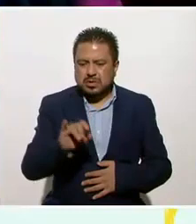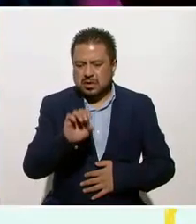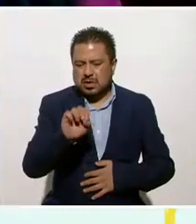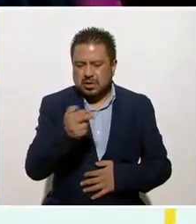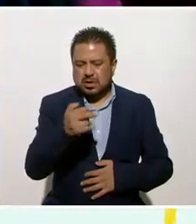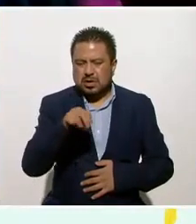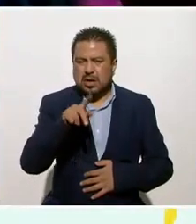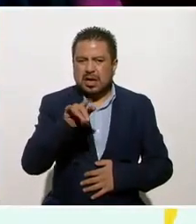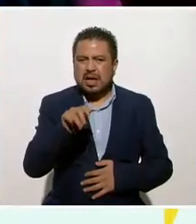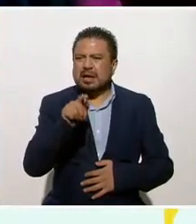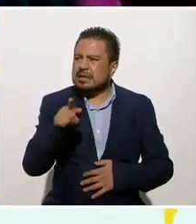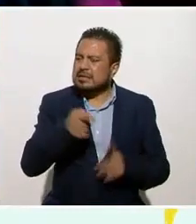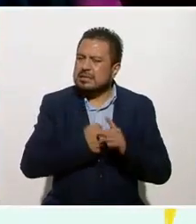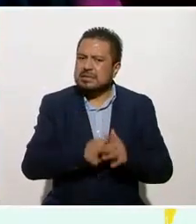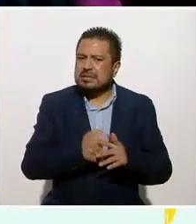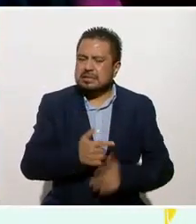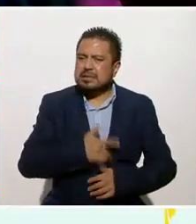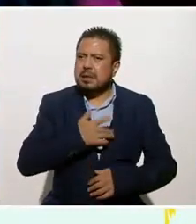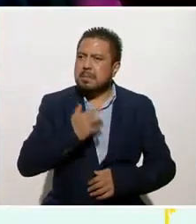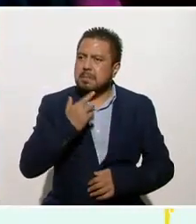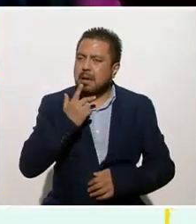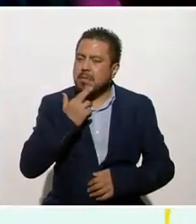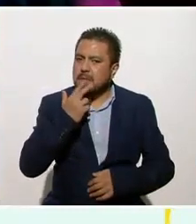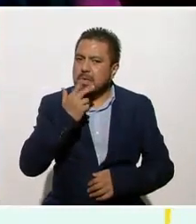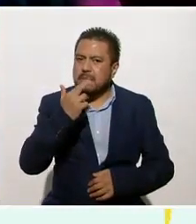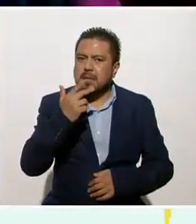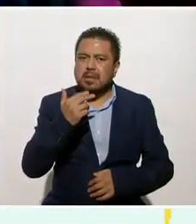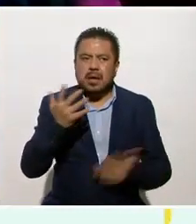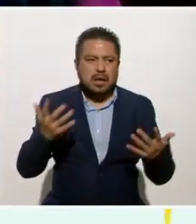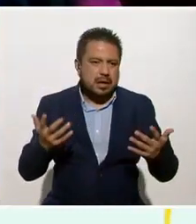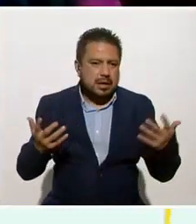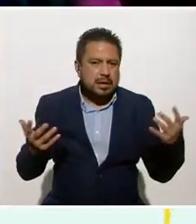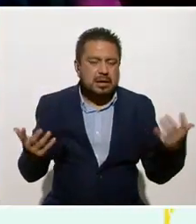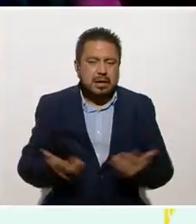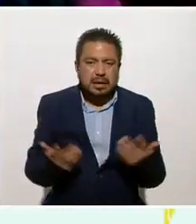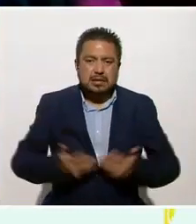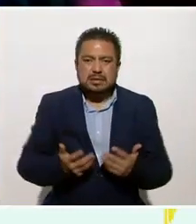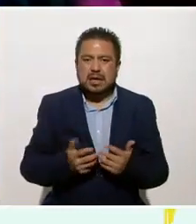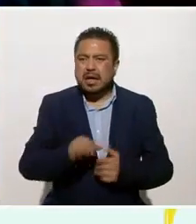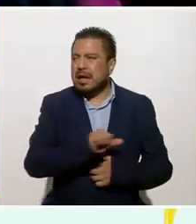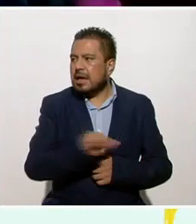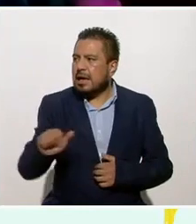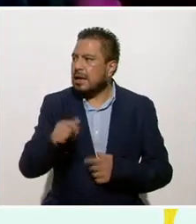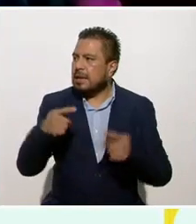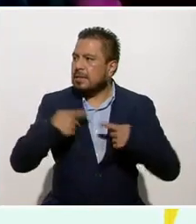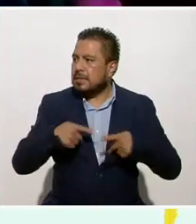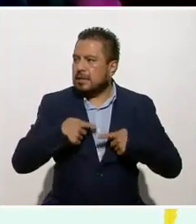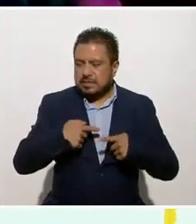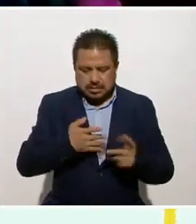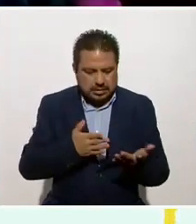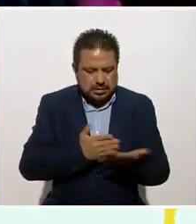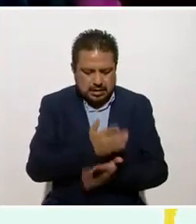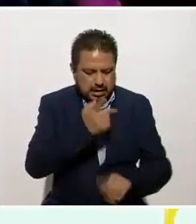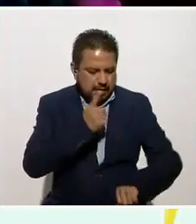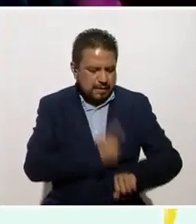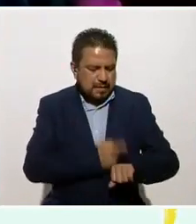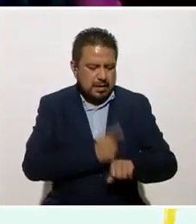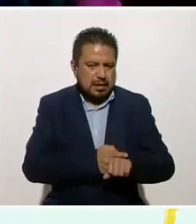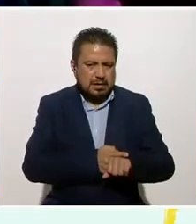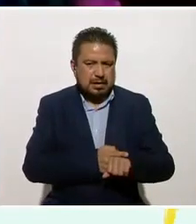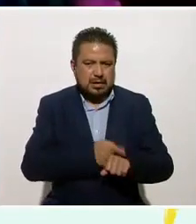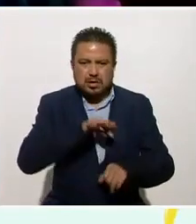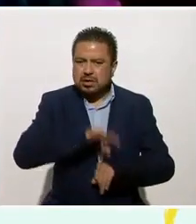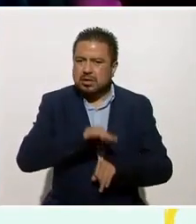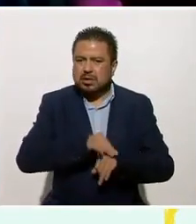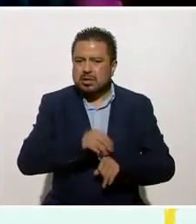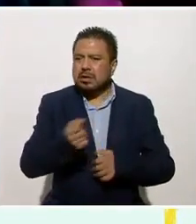cuenta de que él empieza a sentirse mejor, lo aplica a sus pacientes que ya eran enfermos, psiquiátricos,